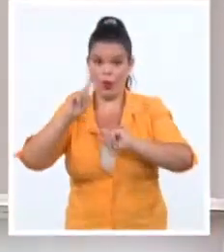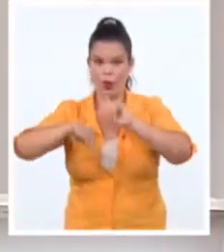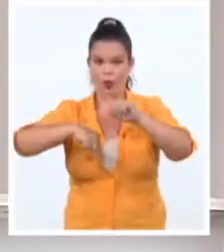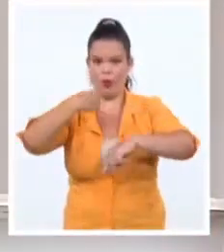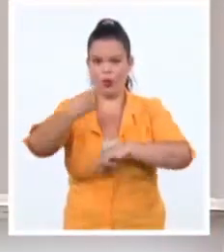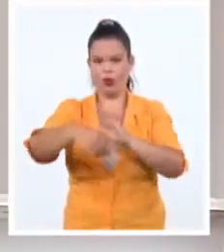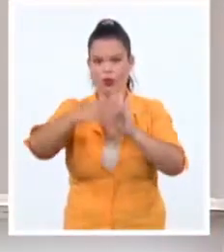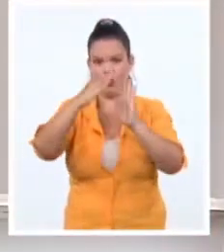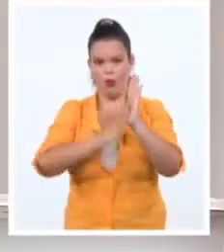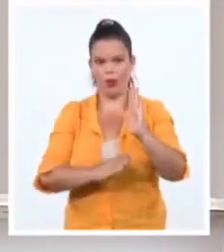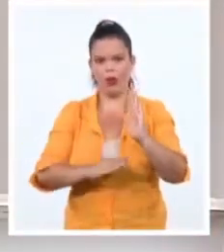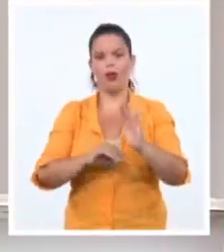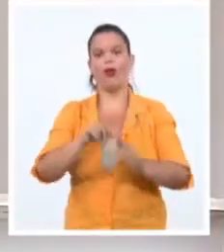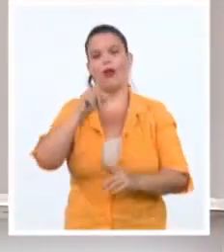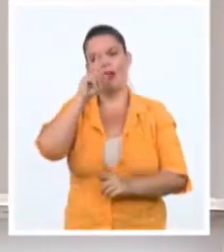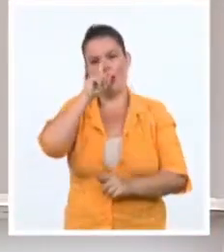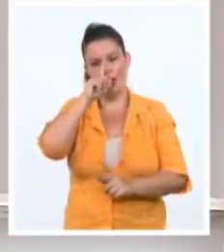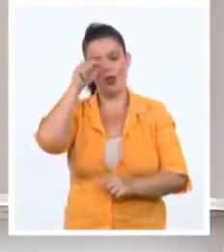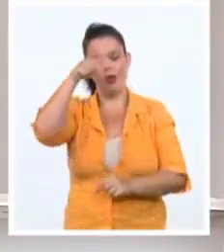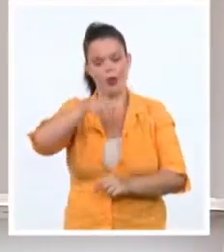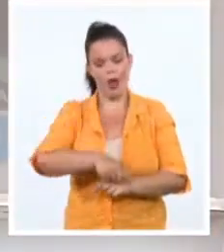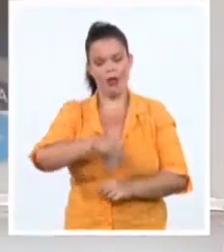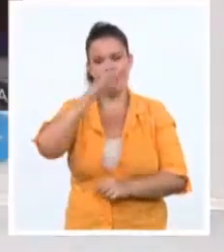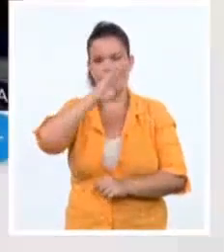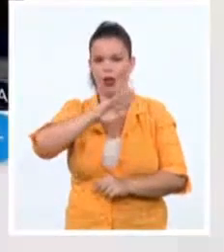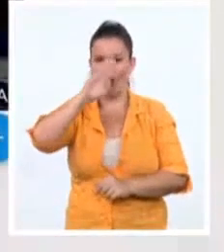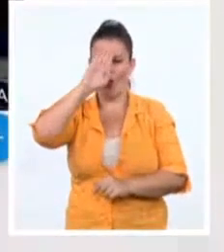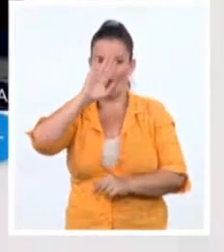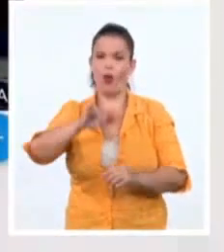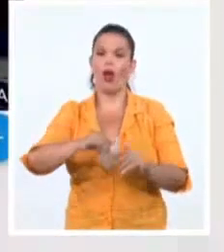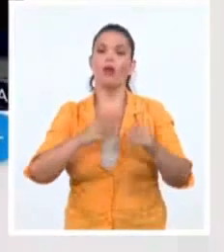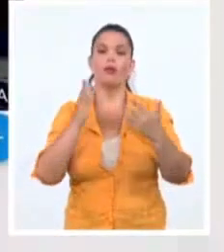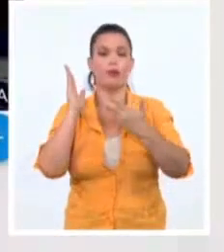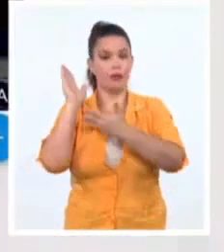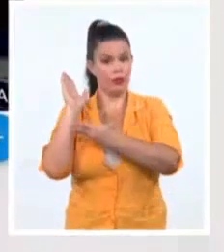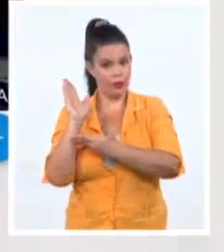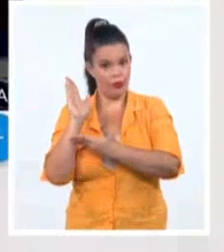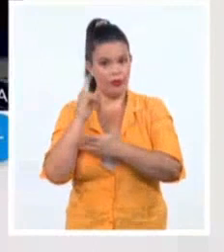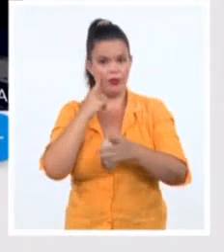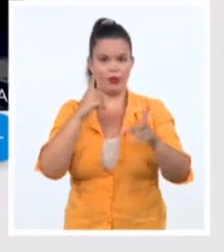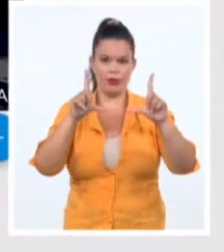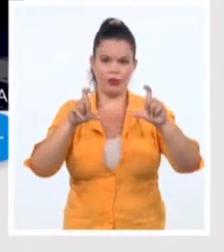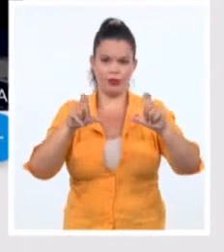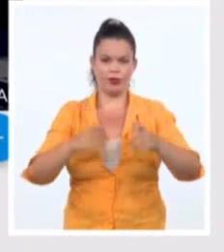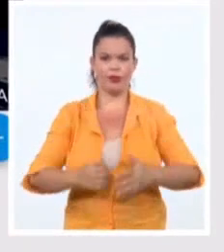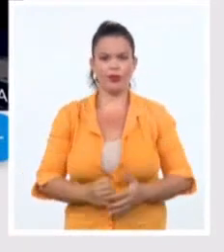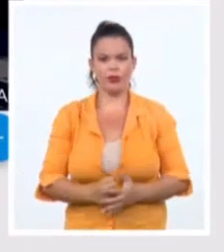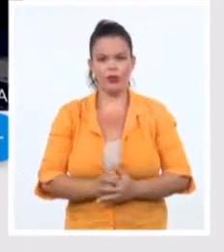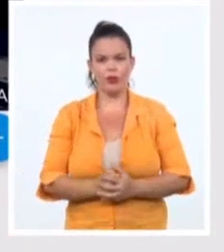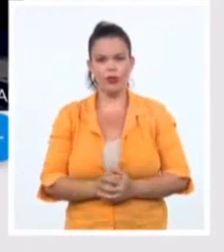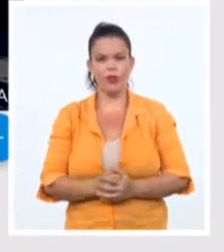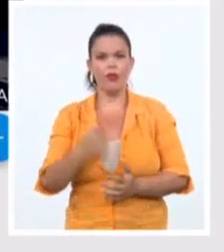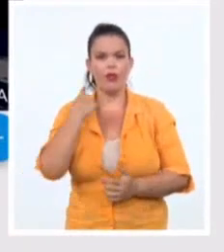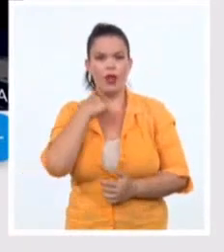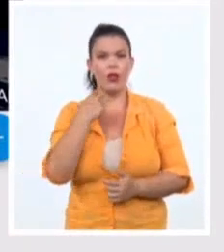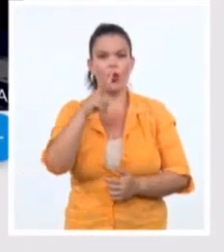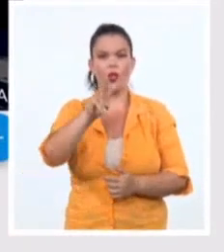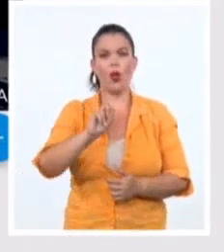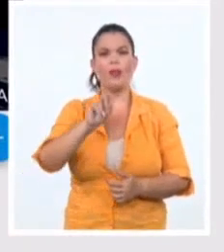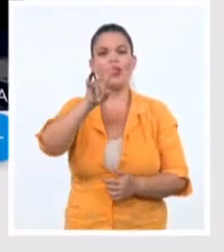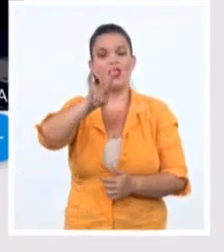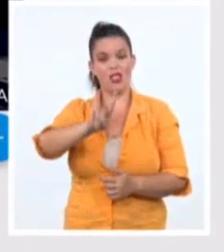mes en Cuba, como muestran algunas de estas imágenes. En el